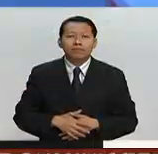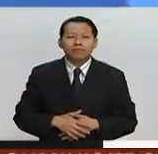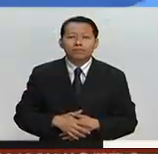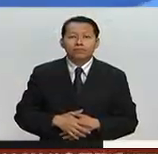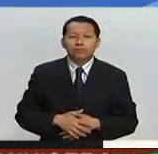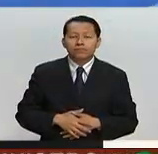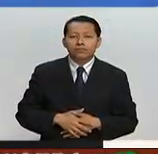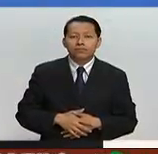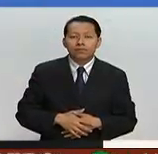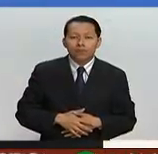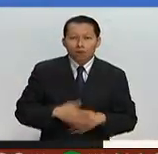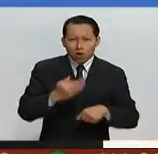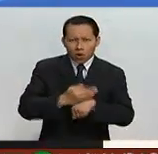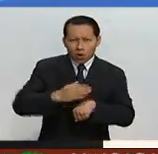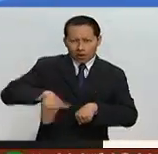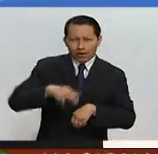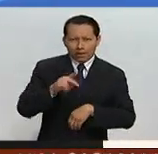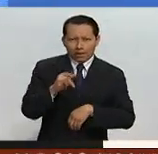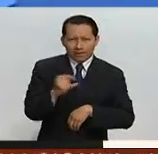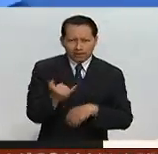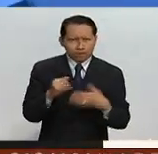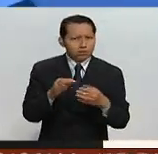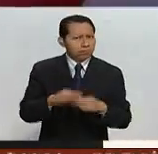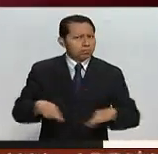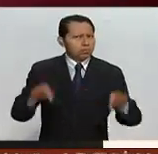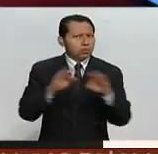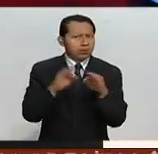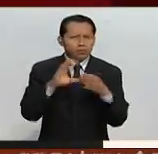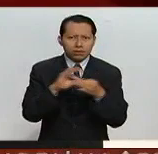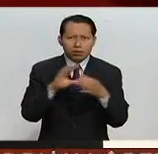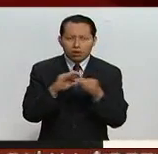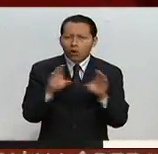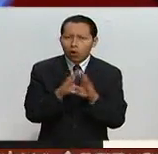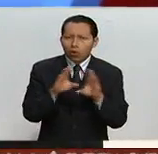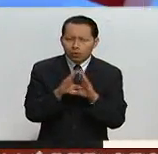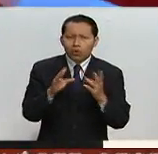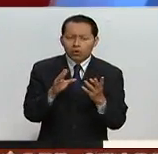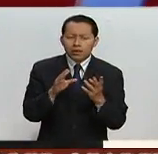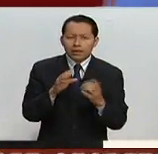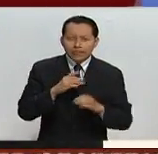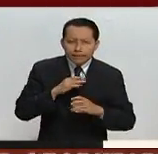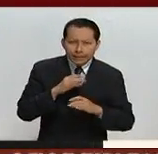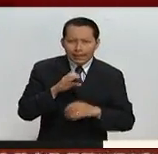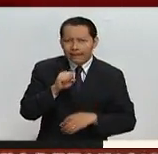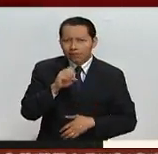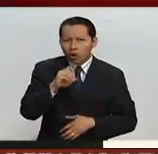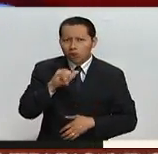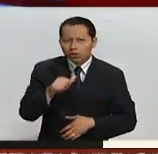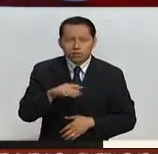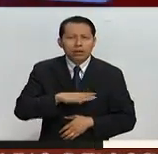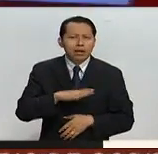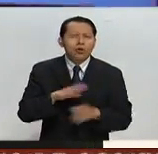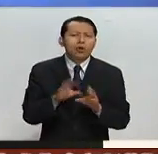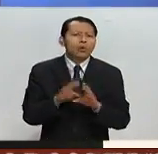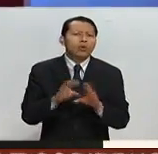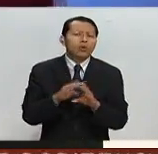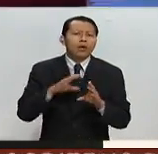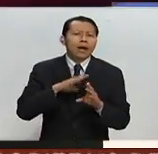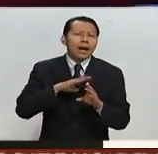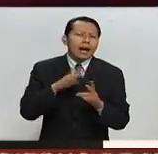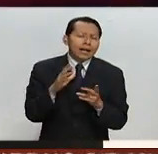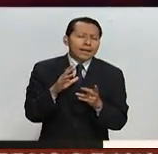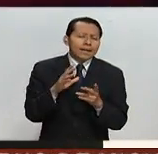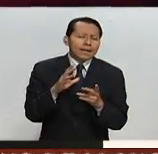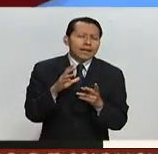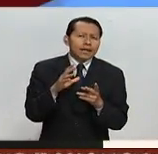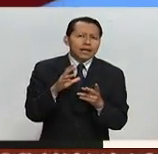Y esto que acabas de informar, Pati, es muy interesante sobre el papel de Escocia. Escocia es un territorio que se encuentra al norte de lo que